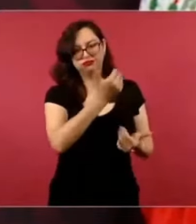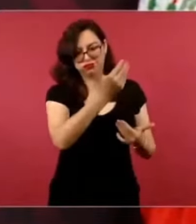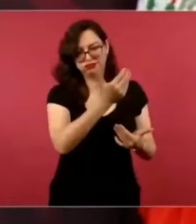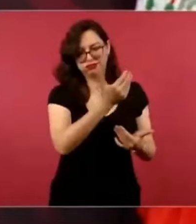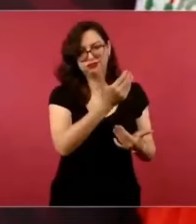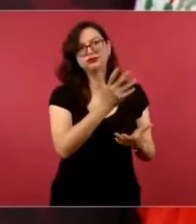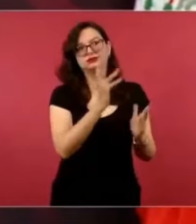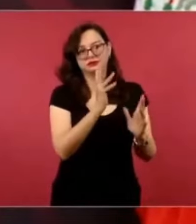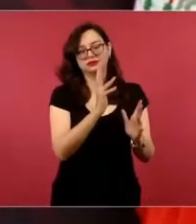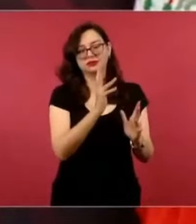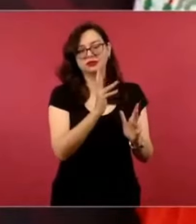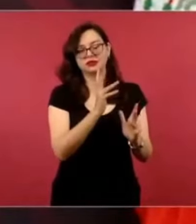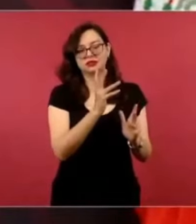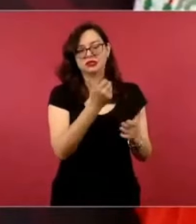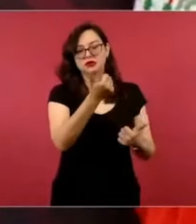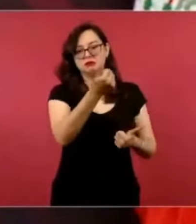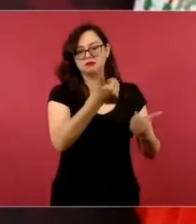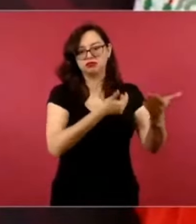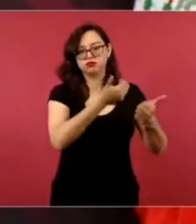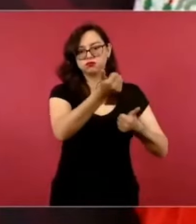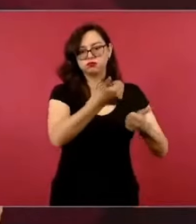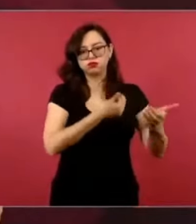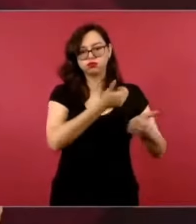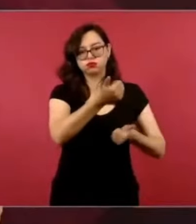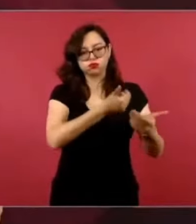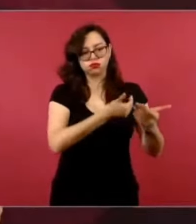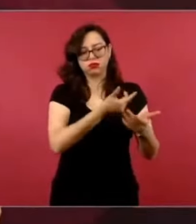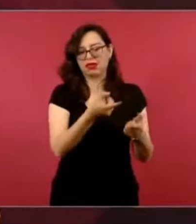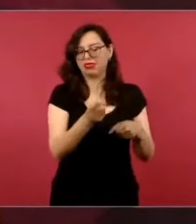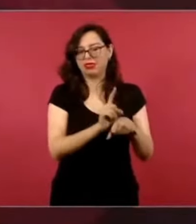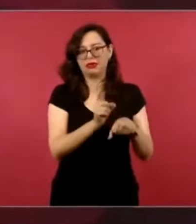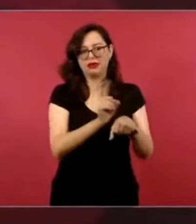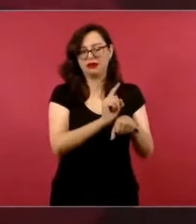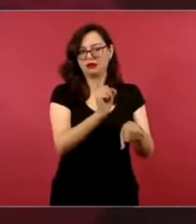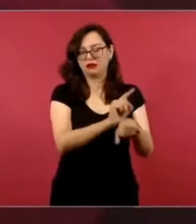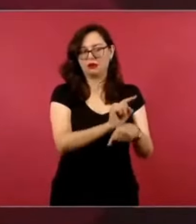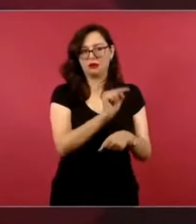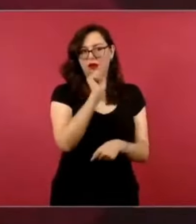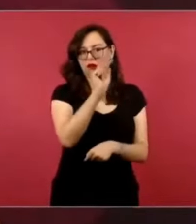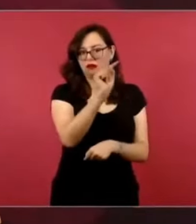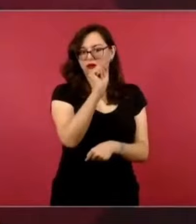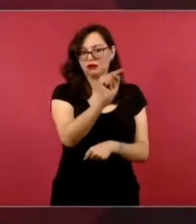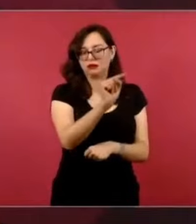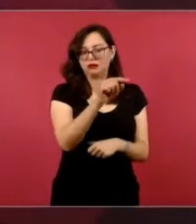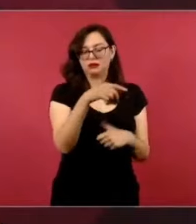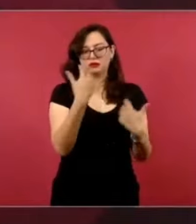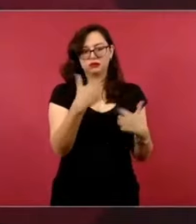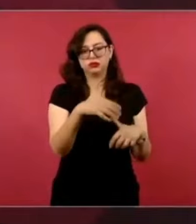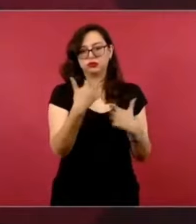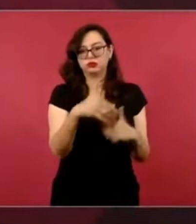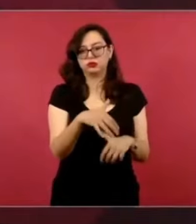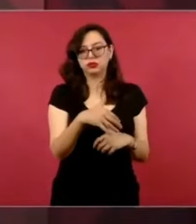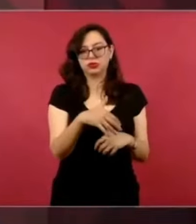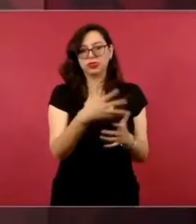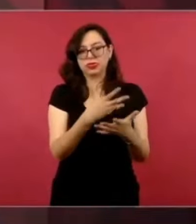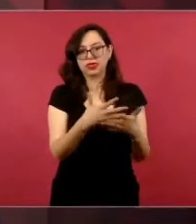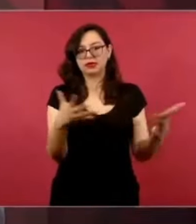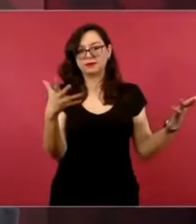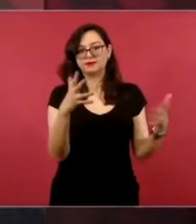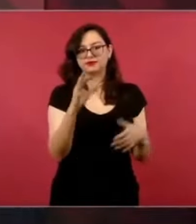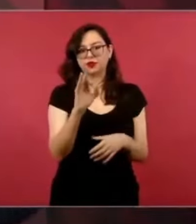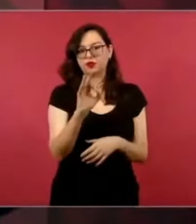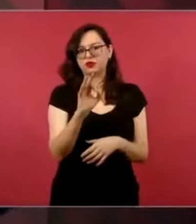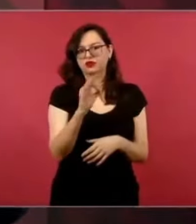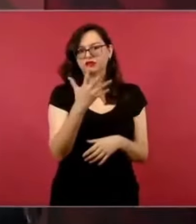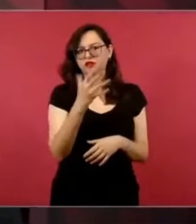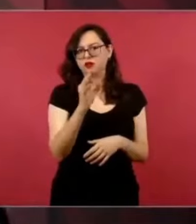exportaciones de México a Estados Unidos. 45, 45, 48 por ciento, es una